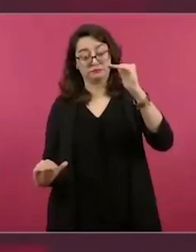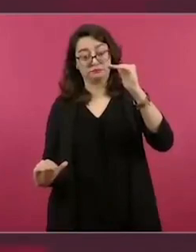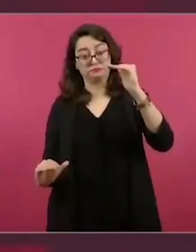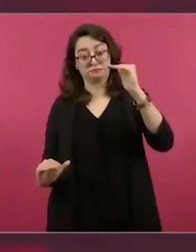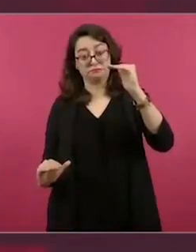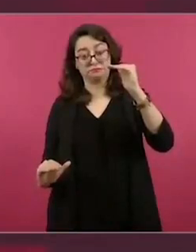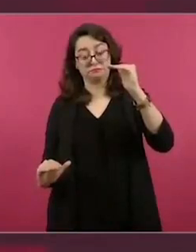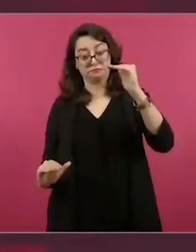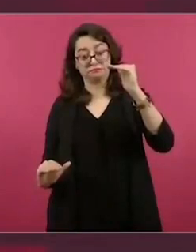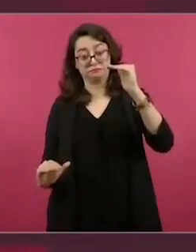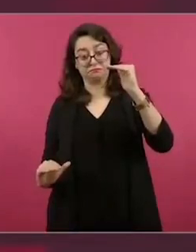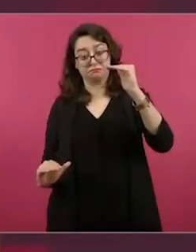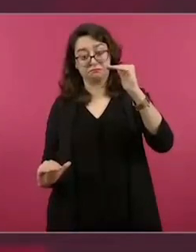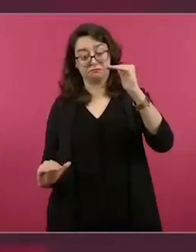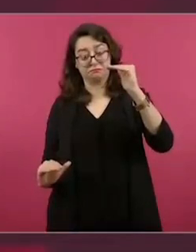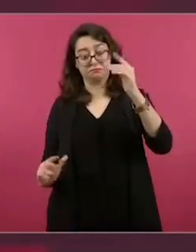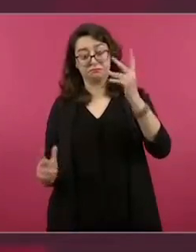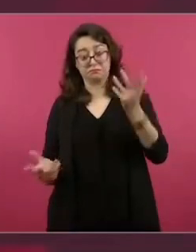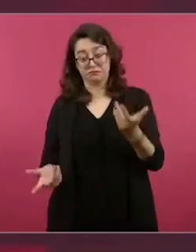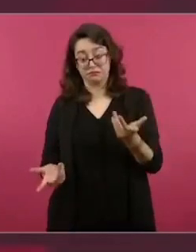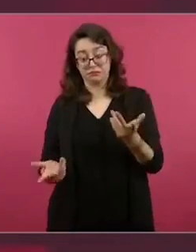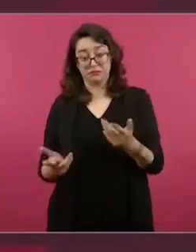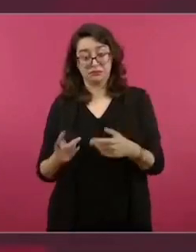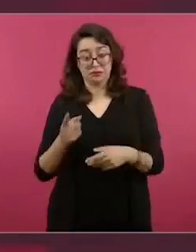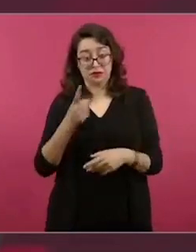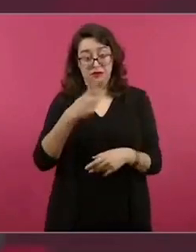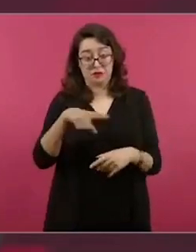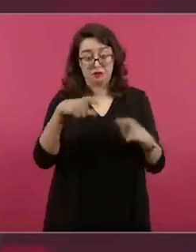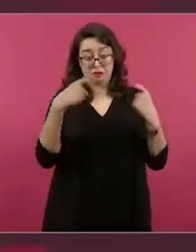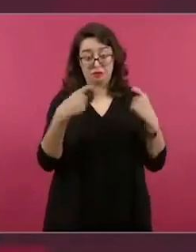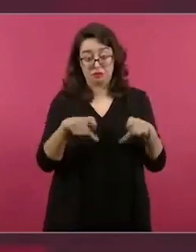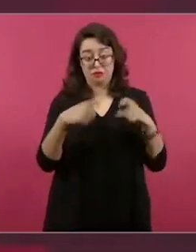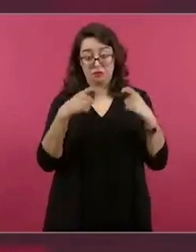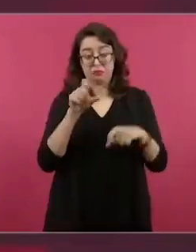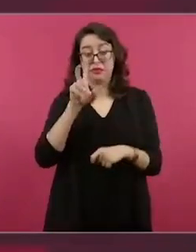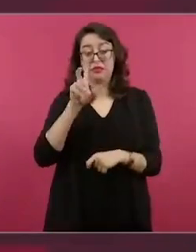pobres, 35 veces la diferencia.